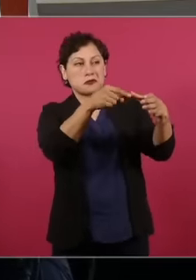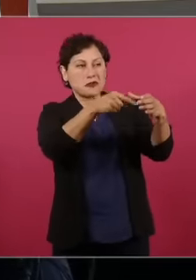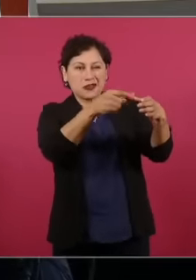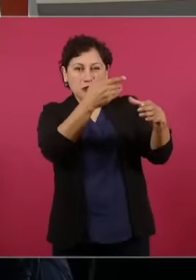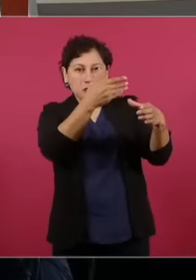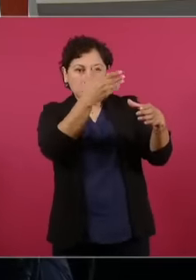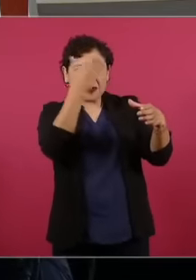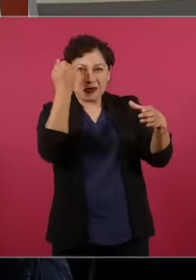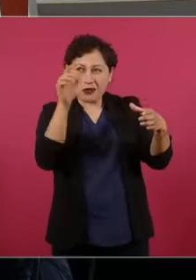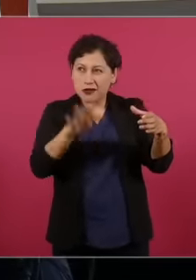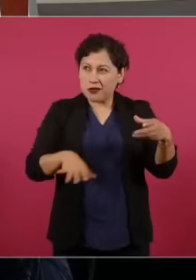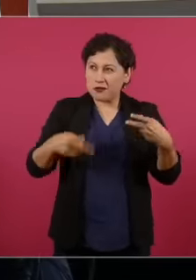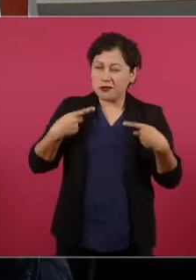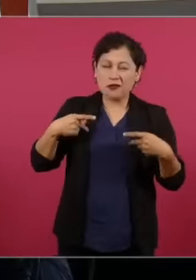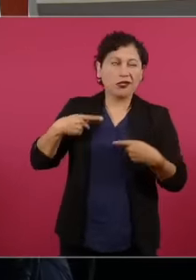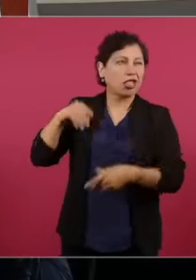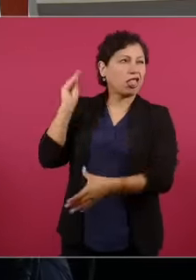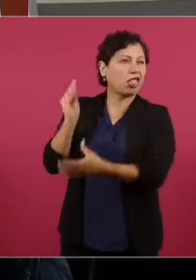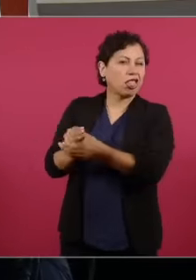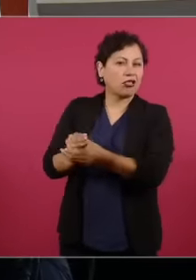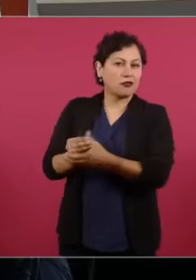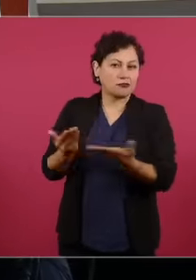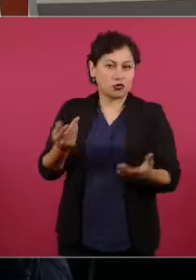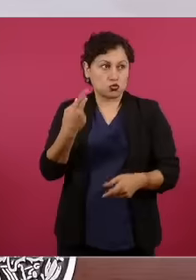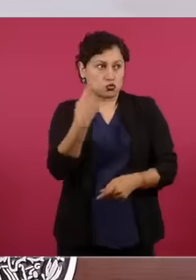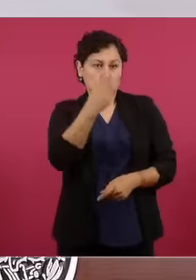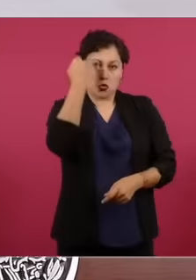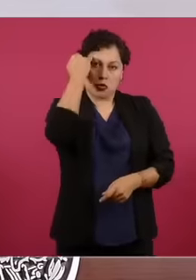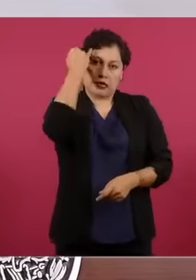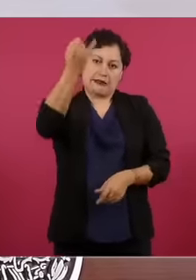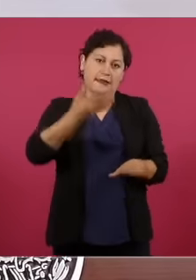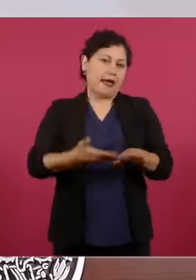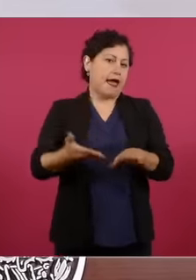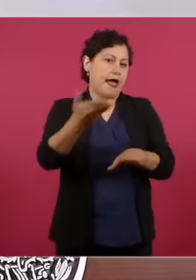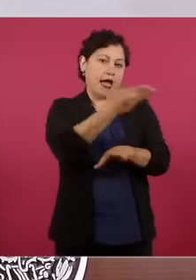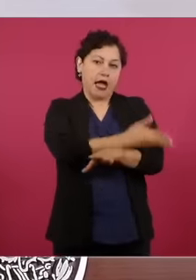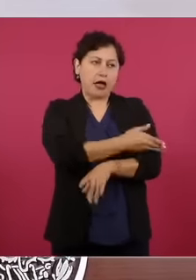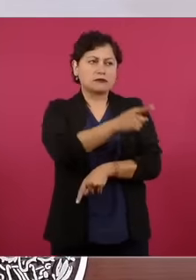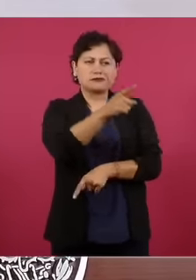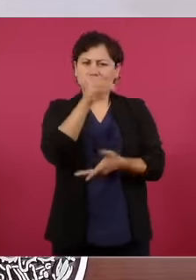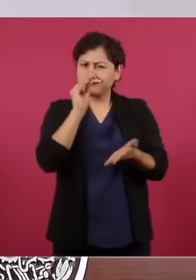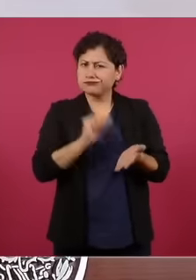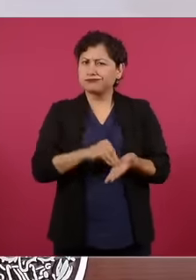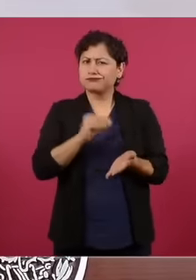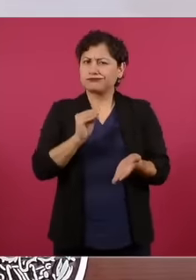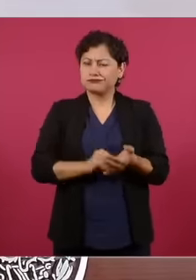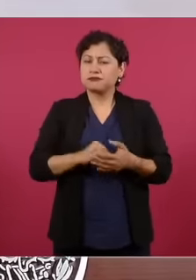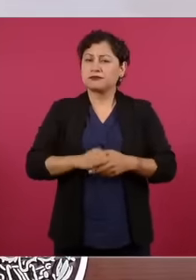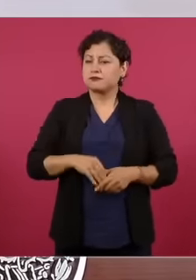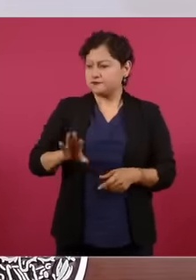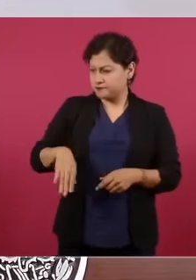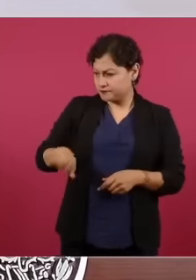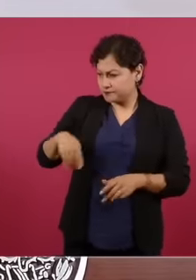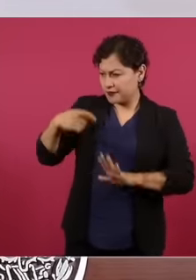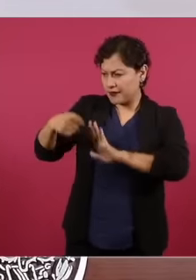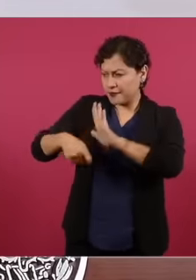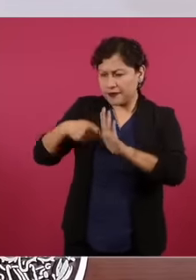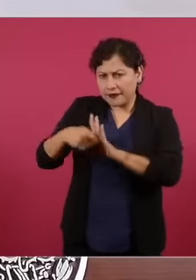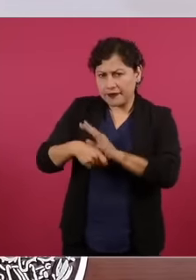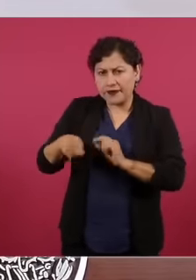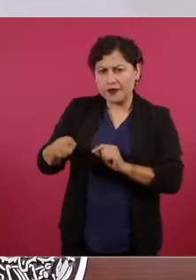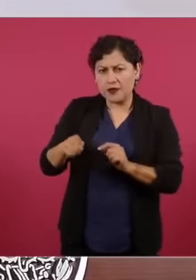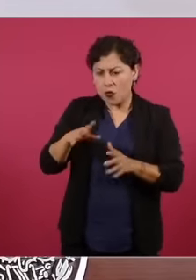A ver si pones También Hay una parte Después En donde hablo De la democracia De Kratos Y Demos